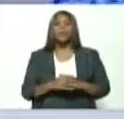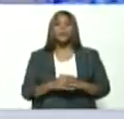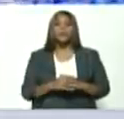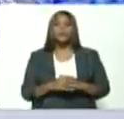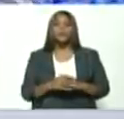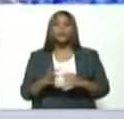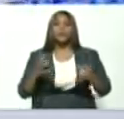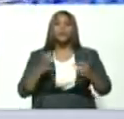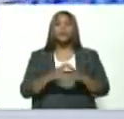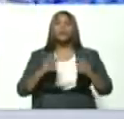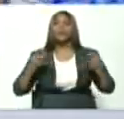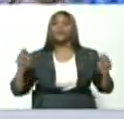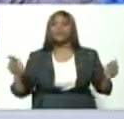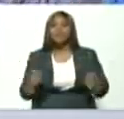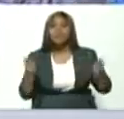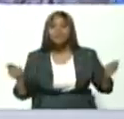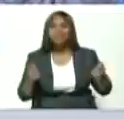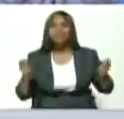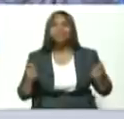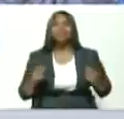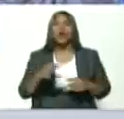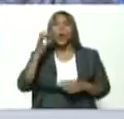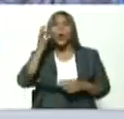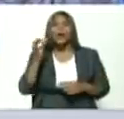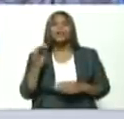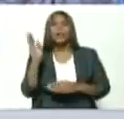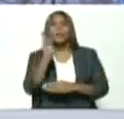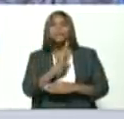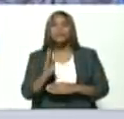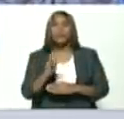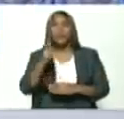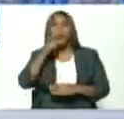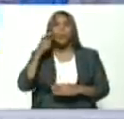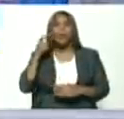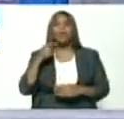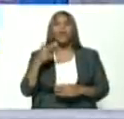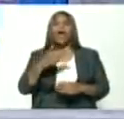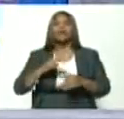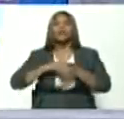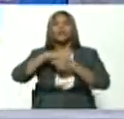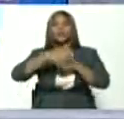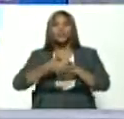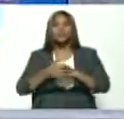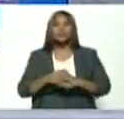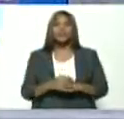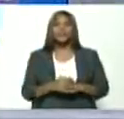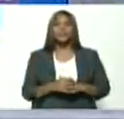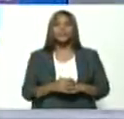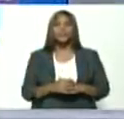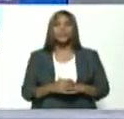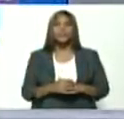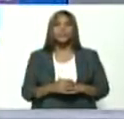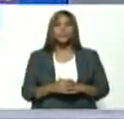promotor del Congreso Bicentenario de los Pueblos, Héctor Rodríguez Castro.